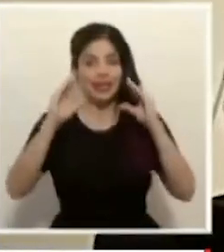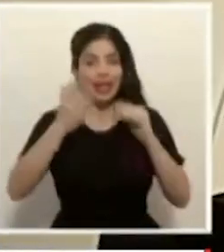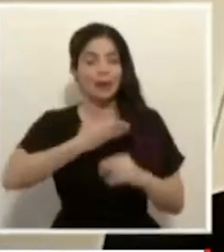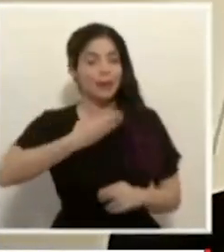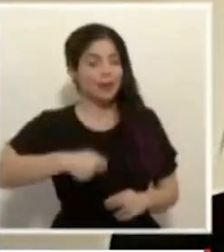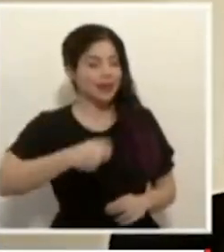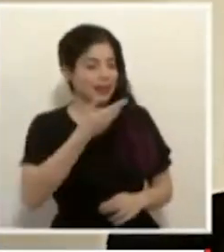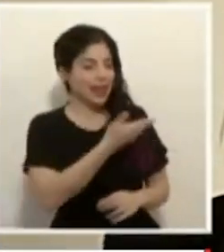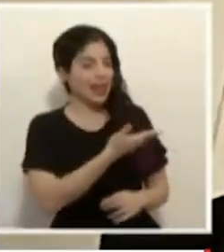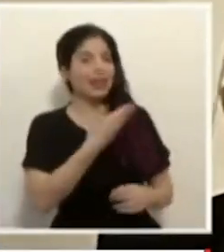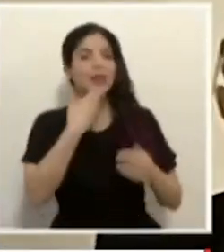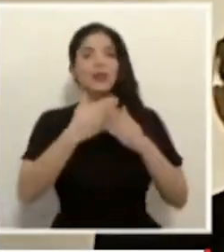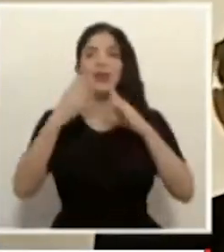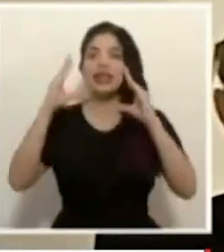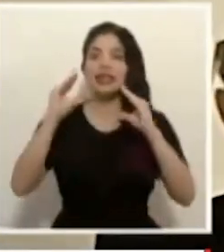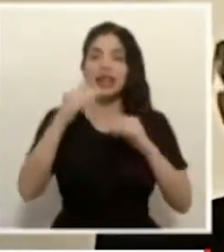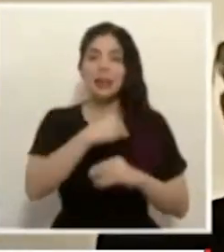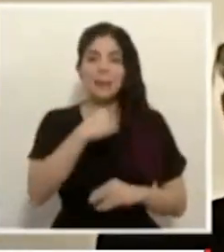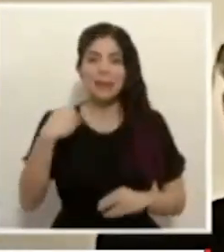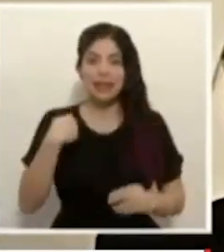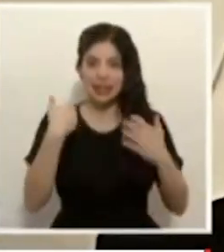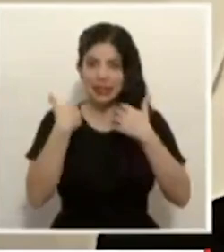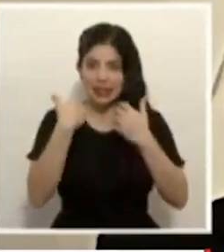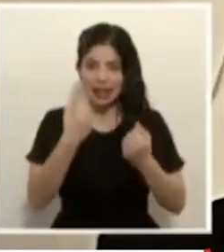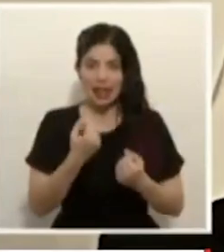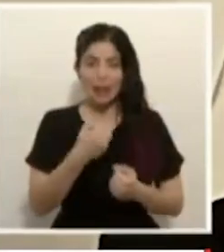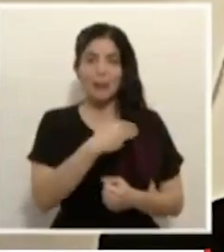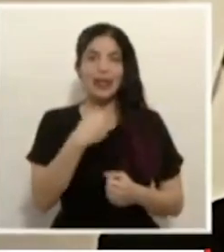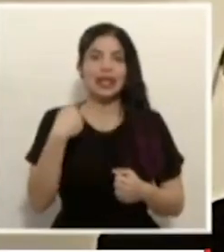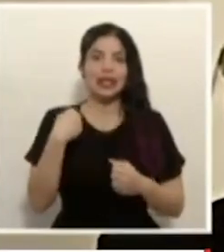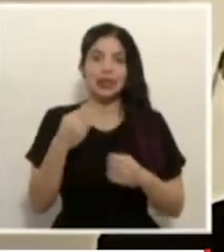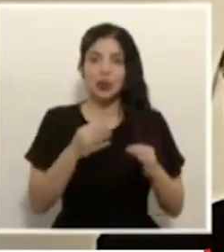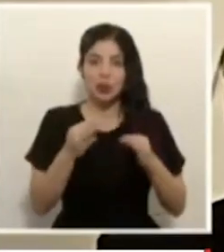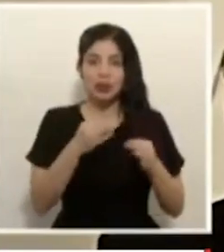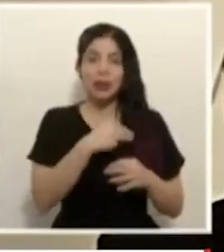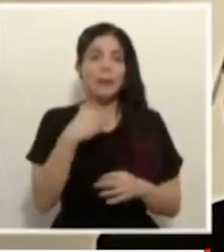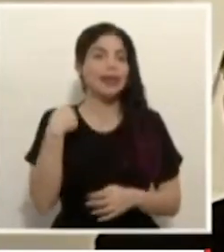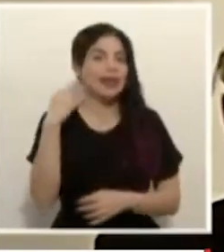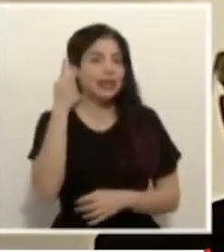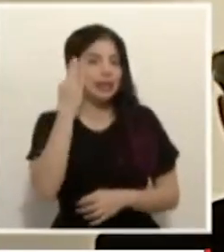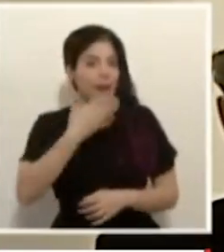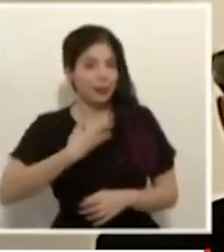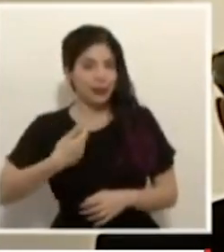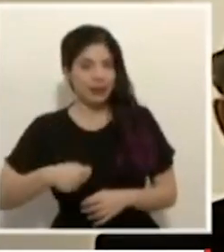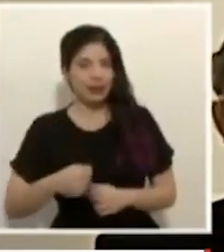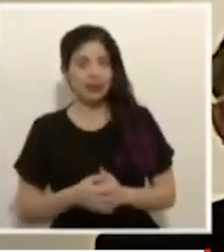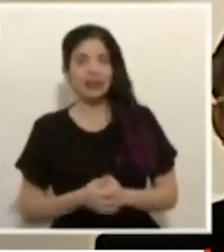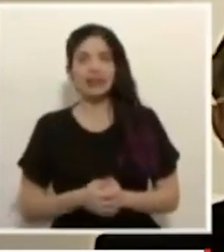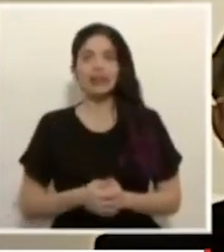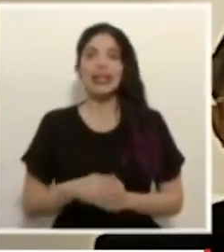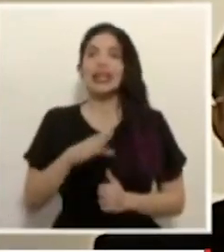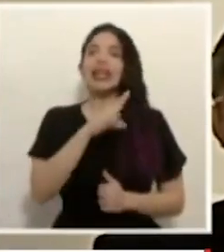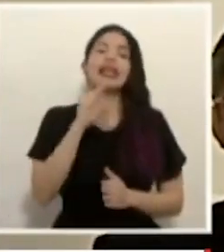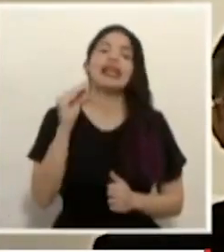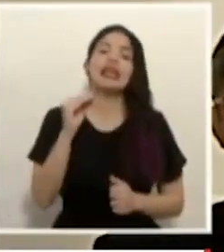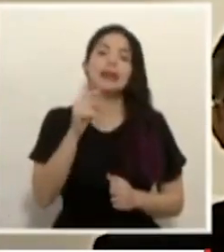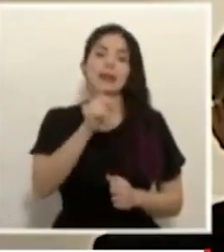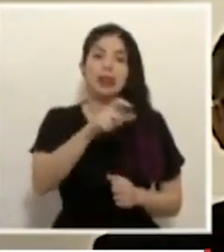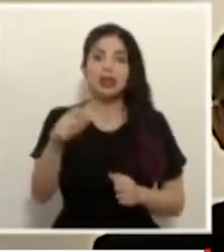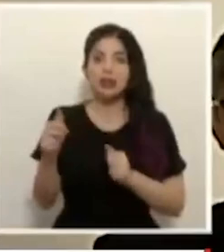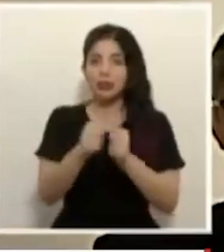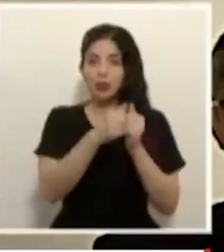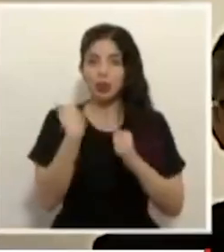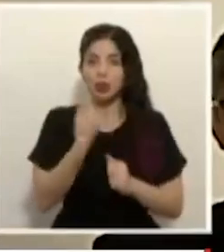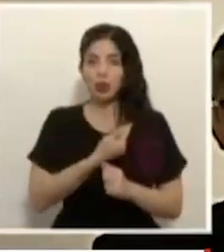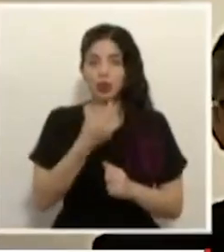señor presidente. Muy buenas tardes, señor ministro de Salud, ministro de Turismo, ministra de la Presidencia y a los estudiantes que nos acompañan